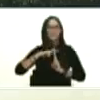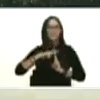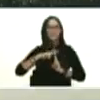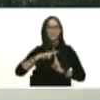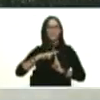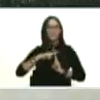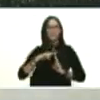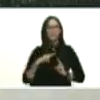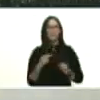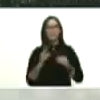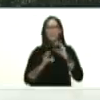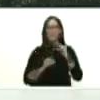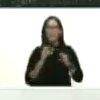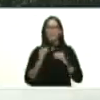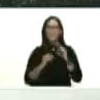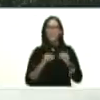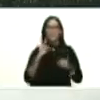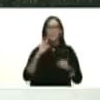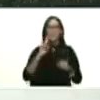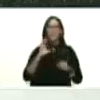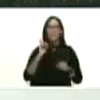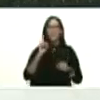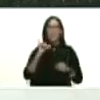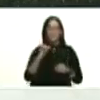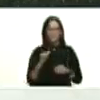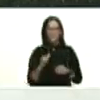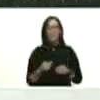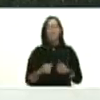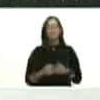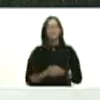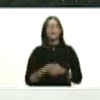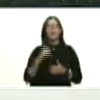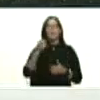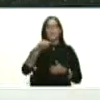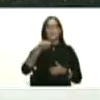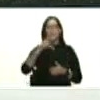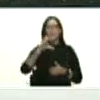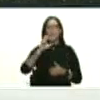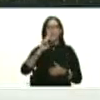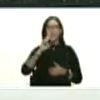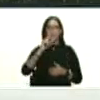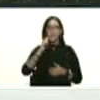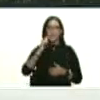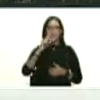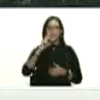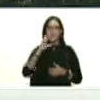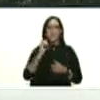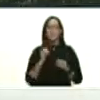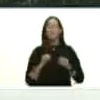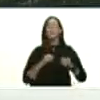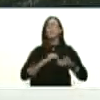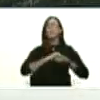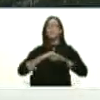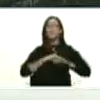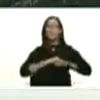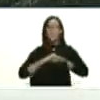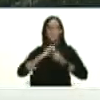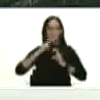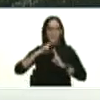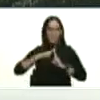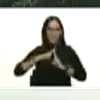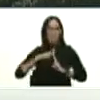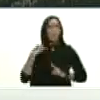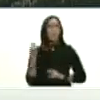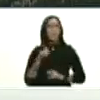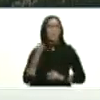conversadito con Freddy Bernal con Gerardo Márquez Trujillo y Táchira cómo se están